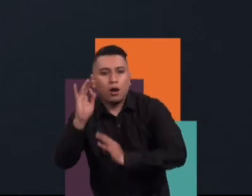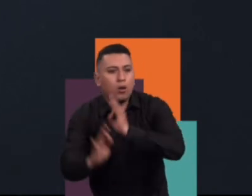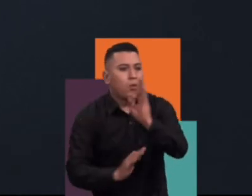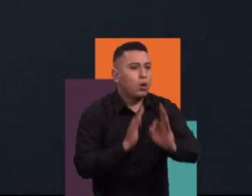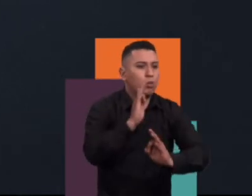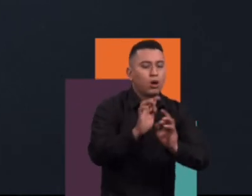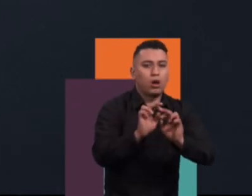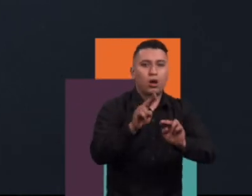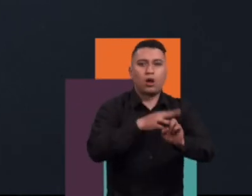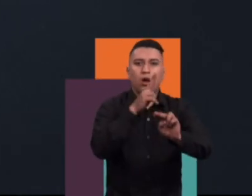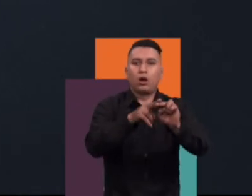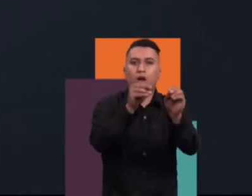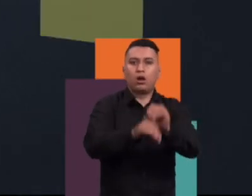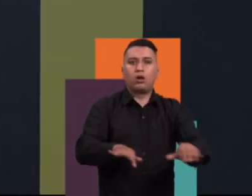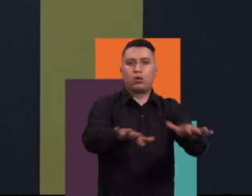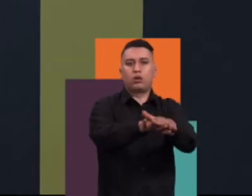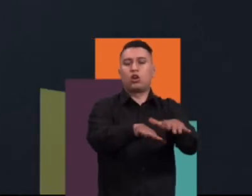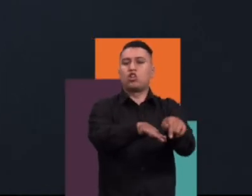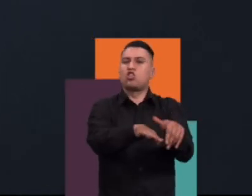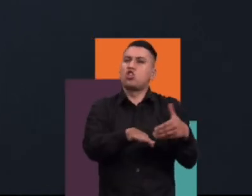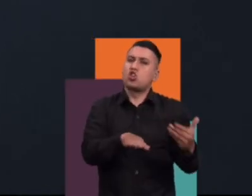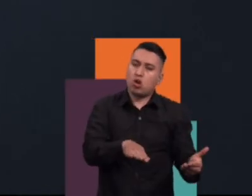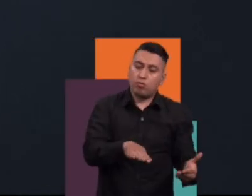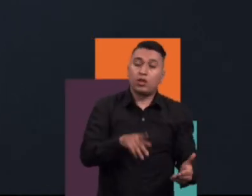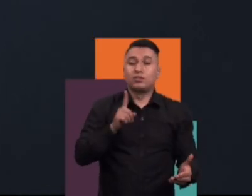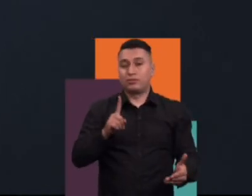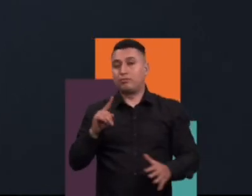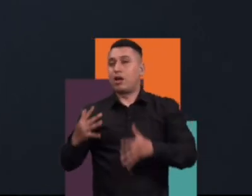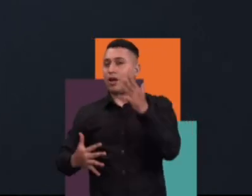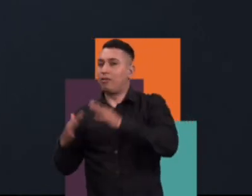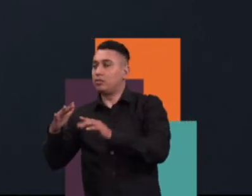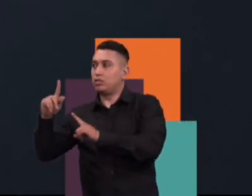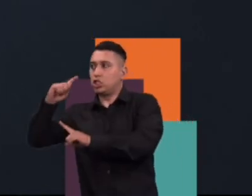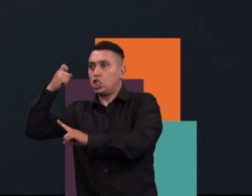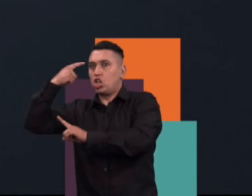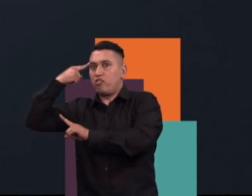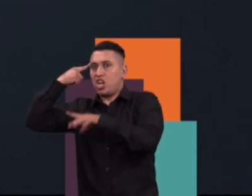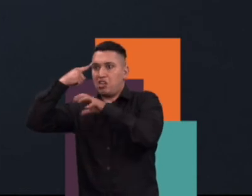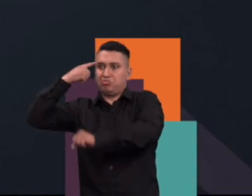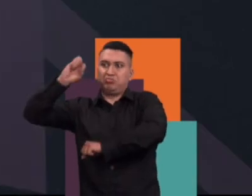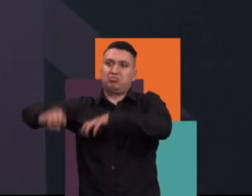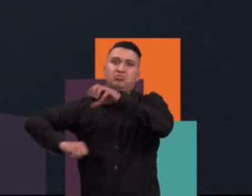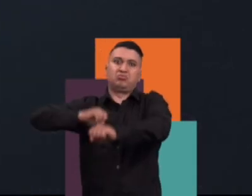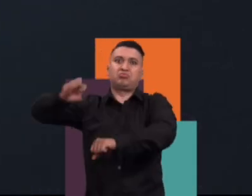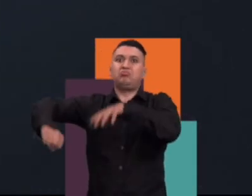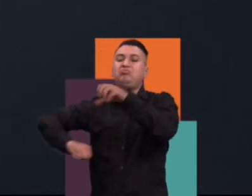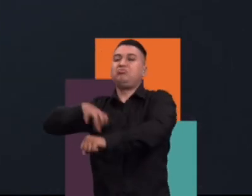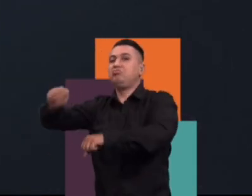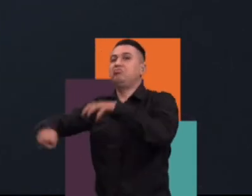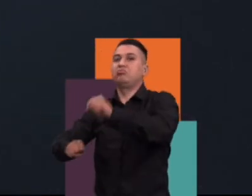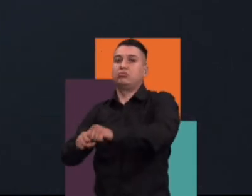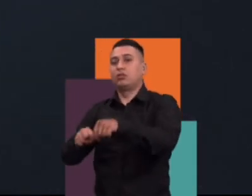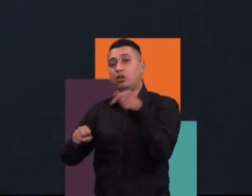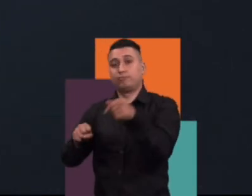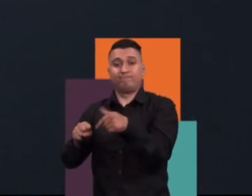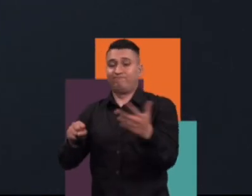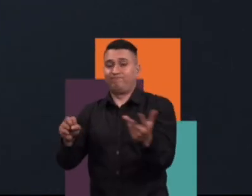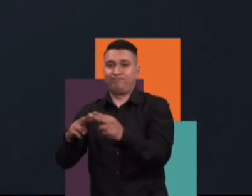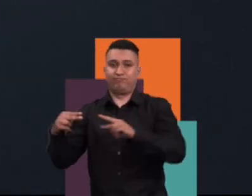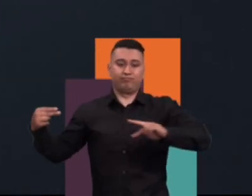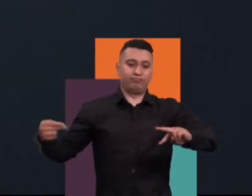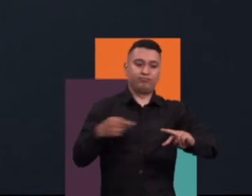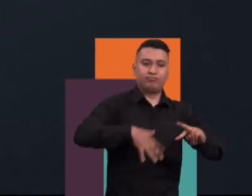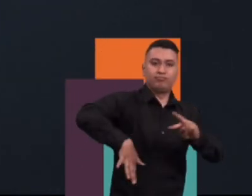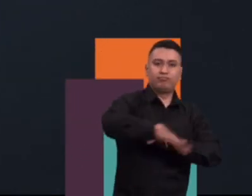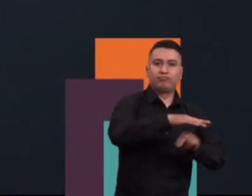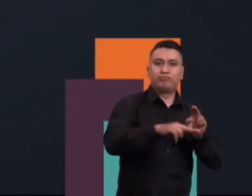primeras reacciones de los gobiernos es más para entender las cosas de corto plazo y muchas veces las están atendiendo con temas que